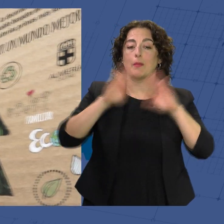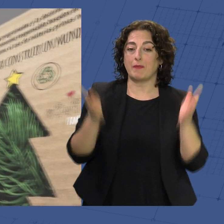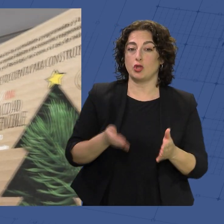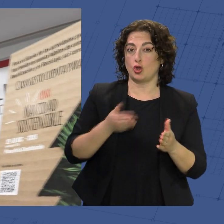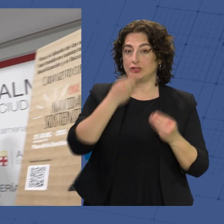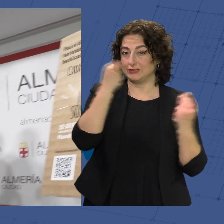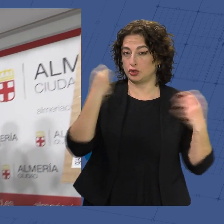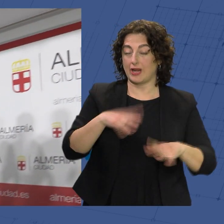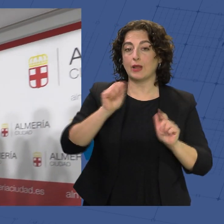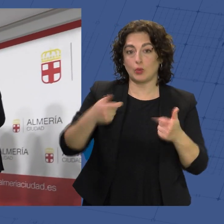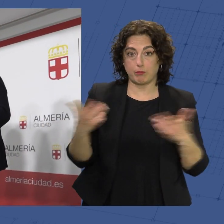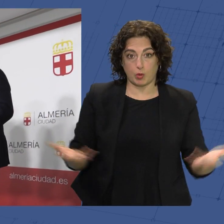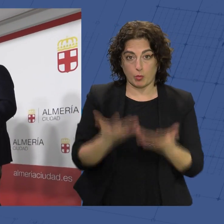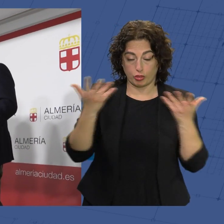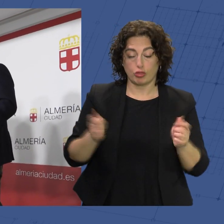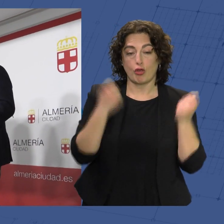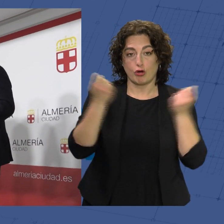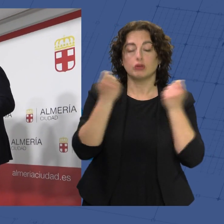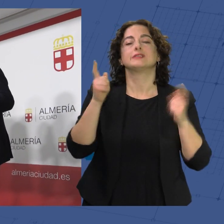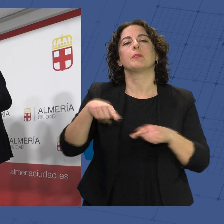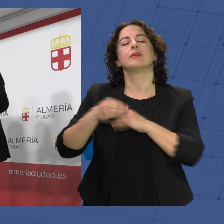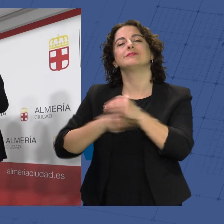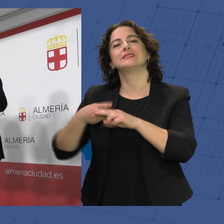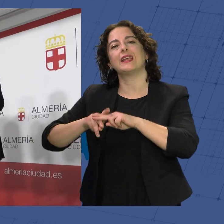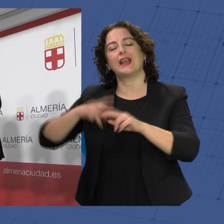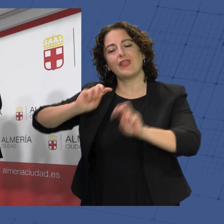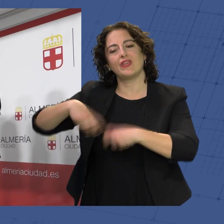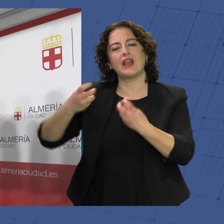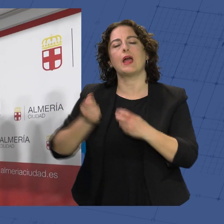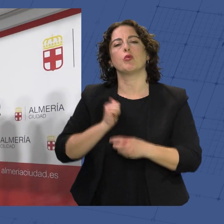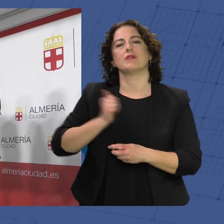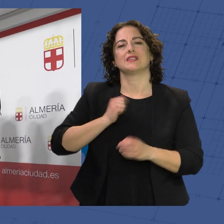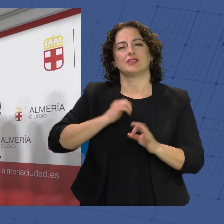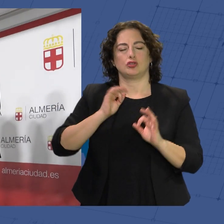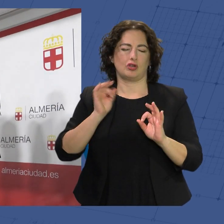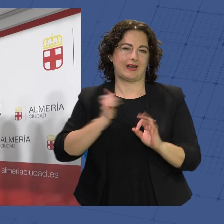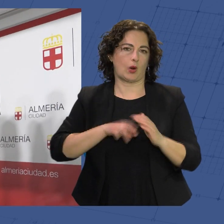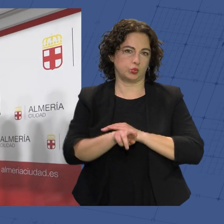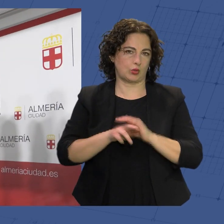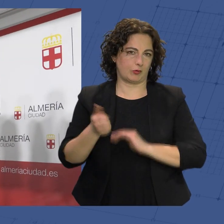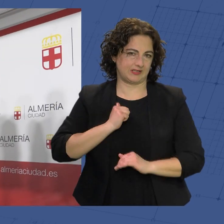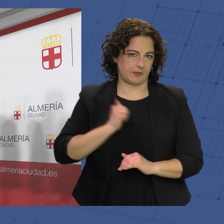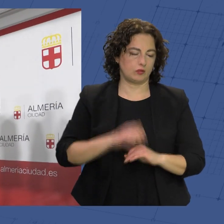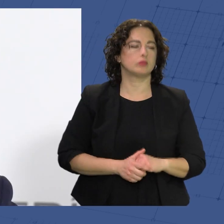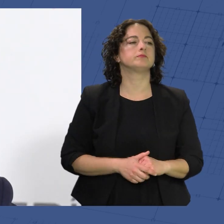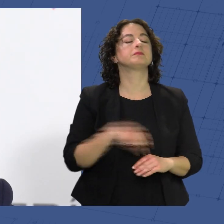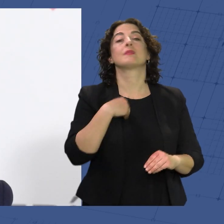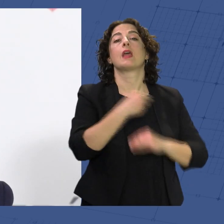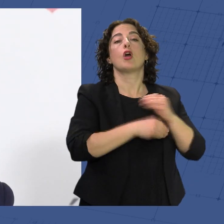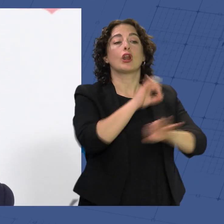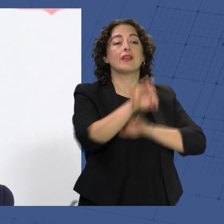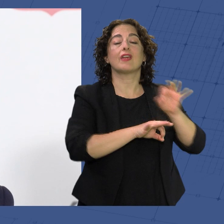Natural de la Universidad, también realizará talleres sobre reciclaje y aprovechamiento de los recursos. Hemos organizado una serie de actividades